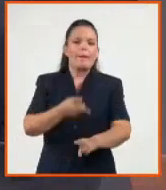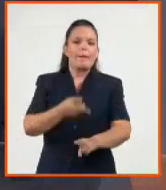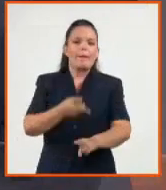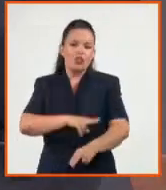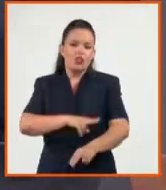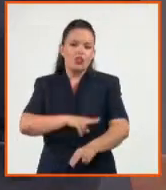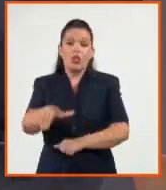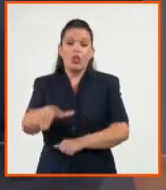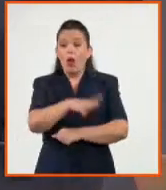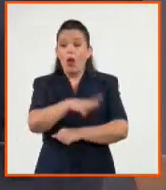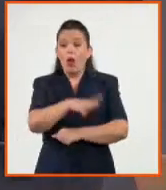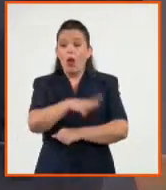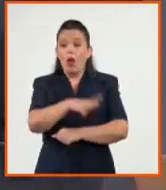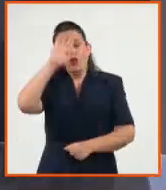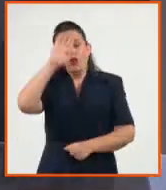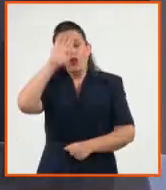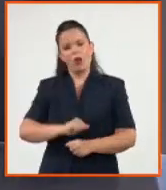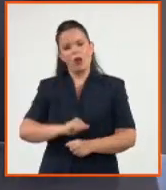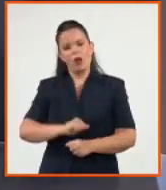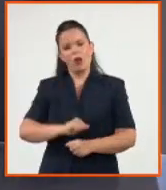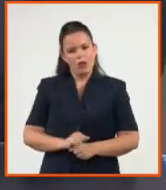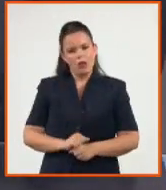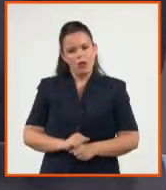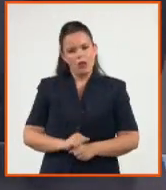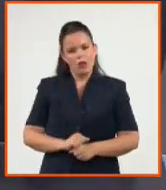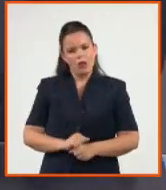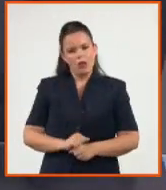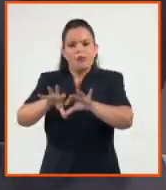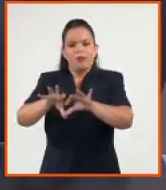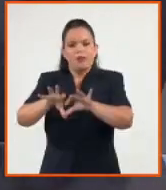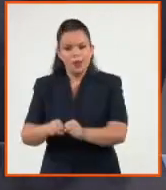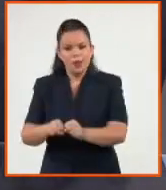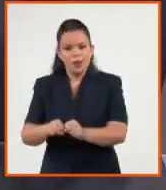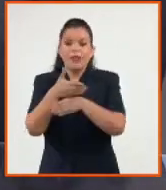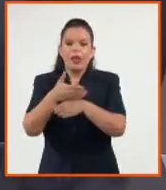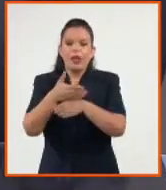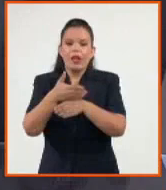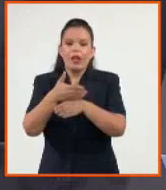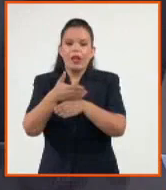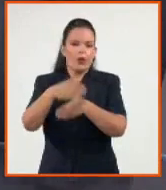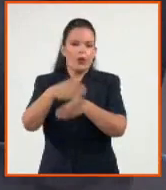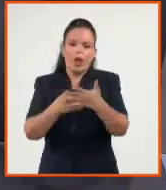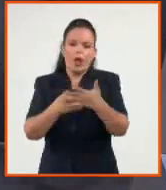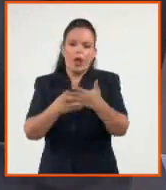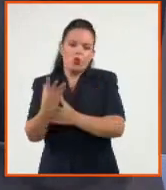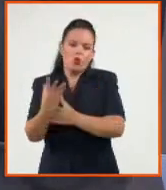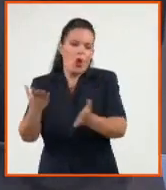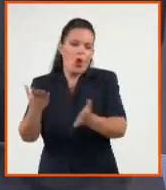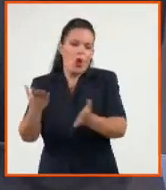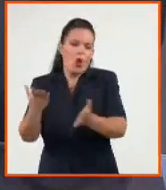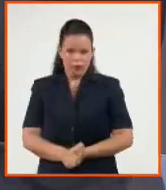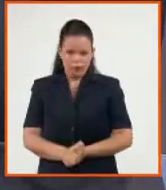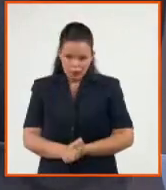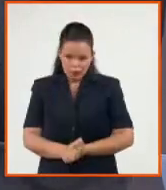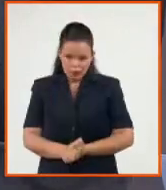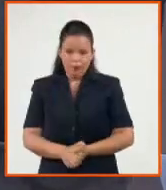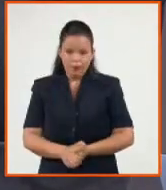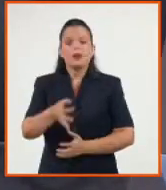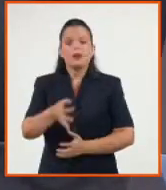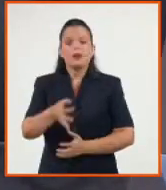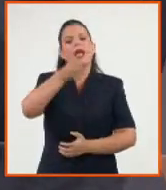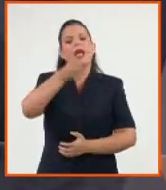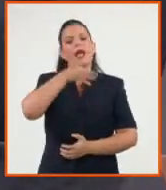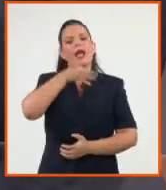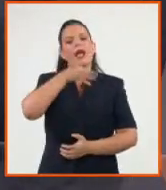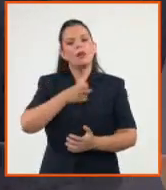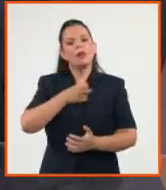nuestro, a la detención, a la respuesta y a la recuperación ante incidentes de ciberseguridad. Pero voy más, en el ámbito multilateral, la Unión